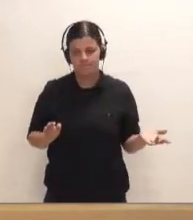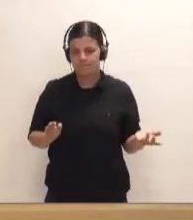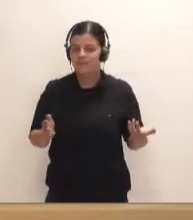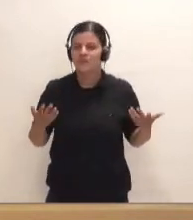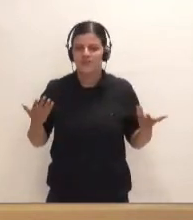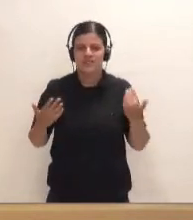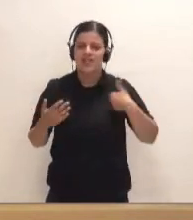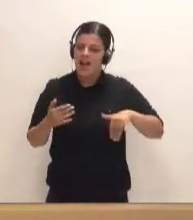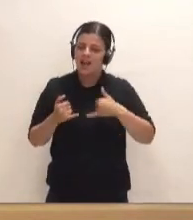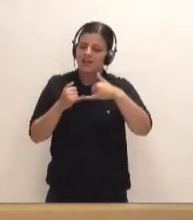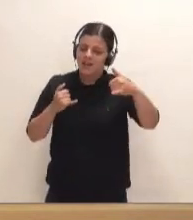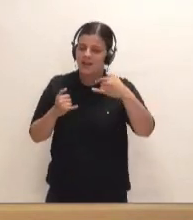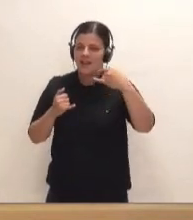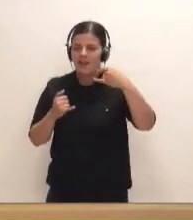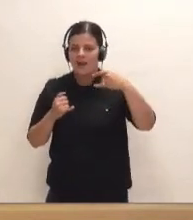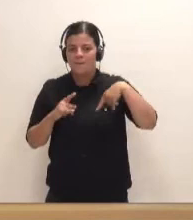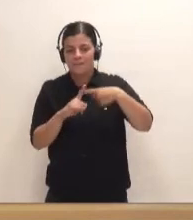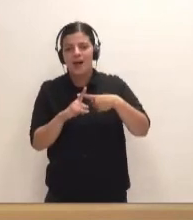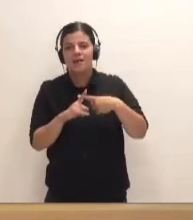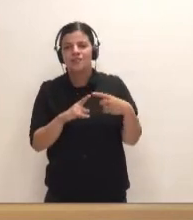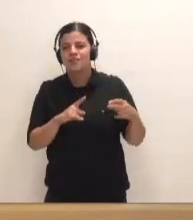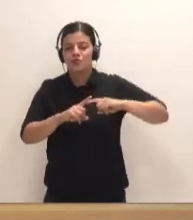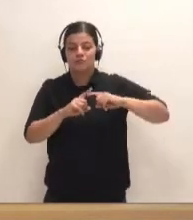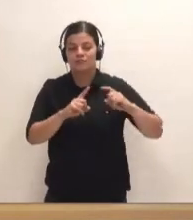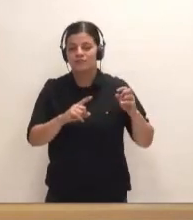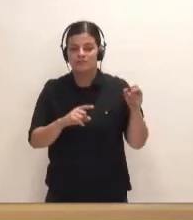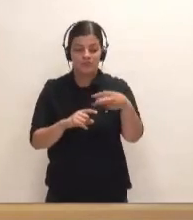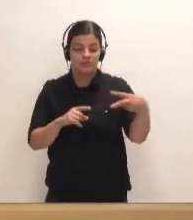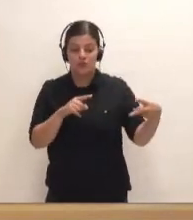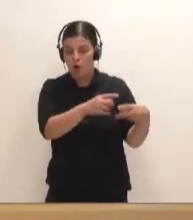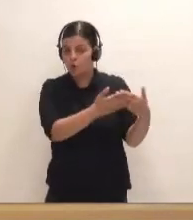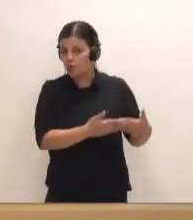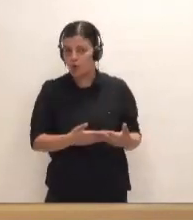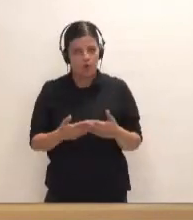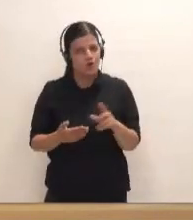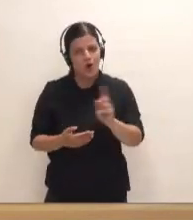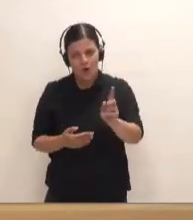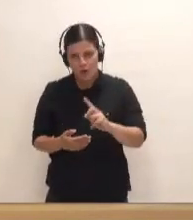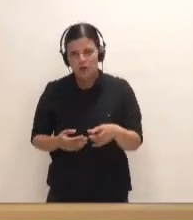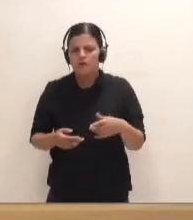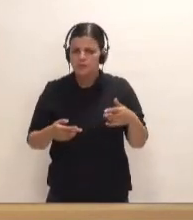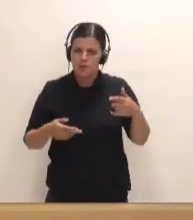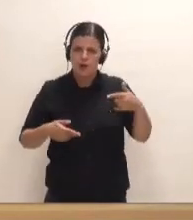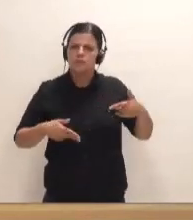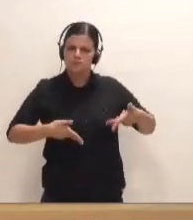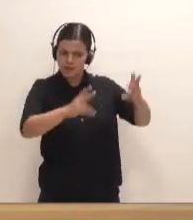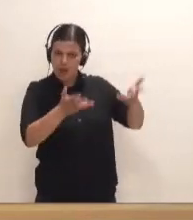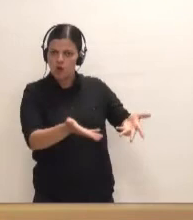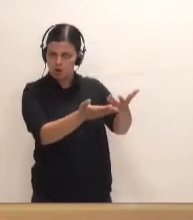marcar la línea y la conclusión a la que tienen que llegar los estudios? Deje trabajar a los especialistas.